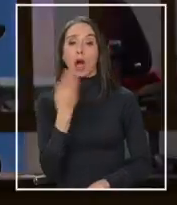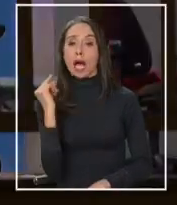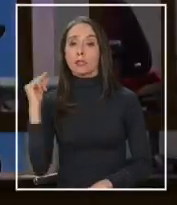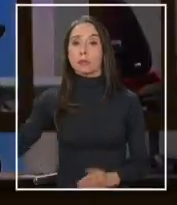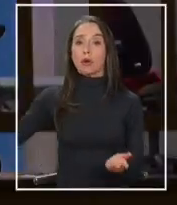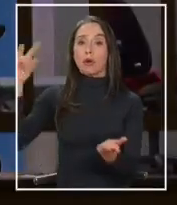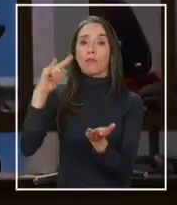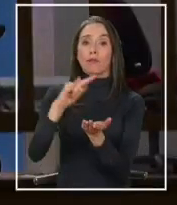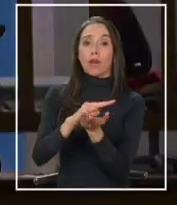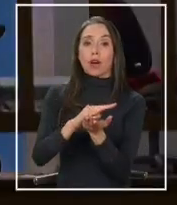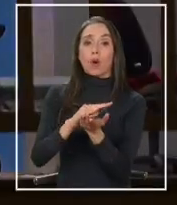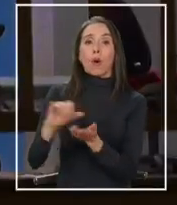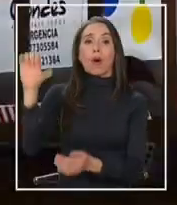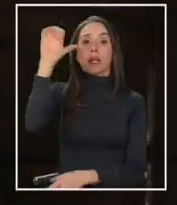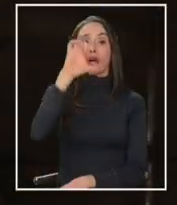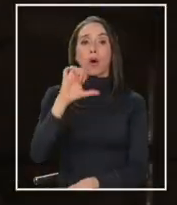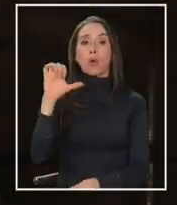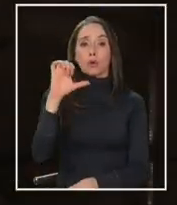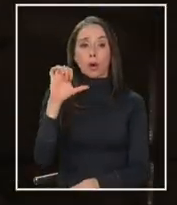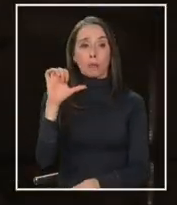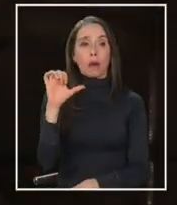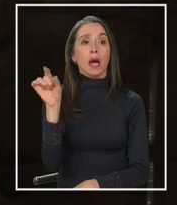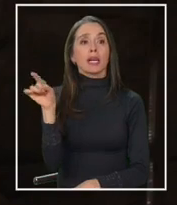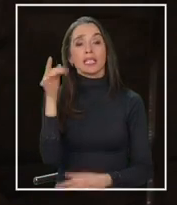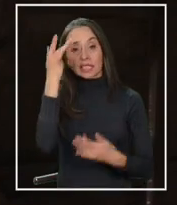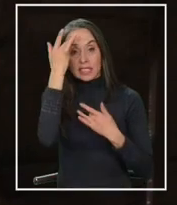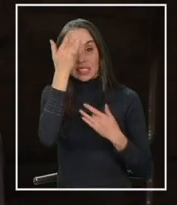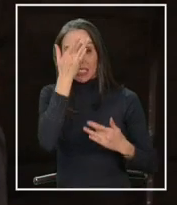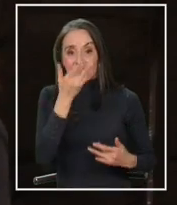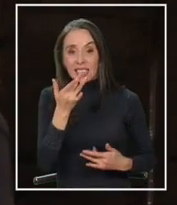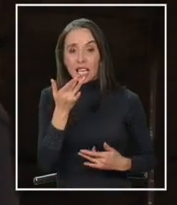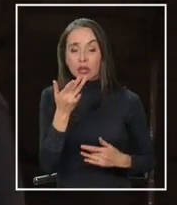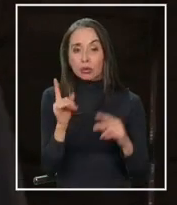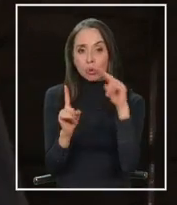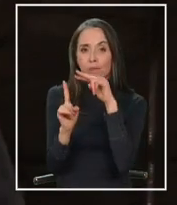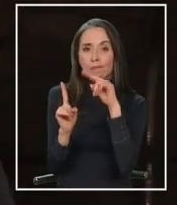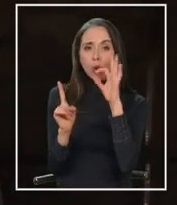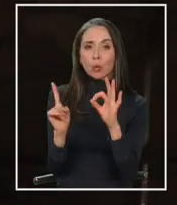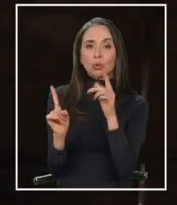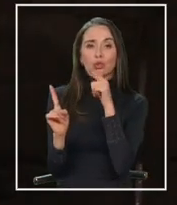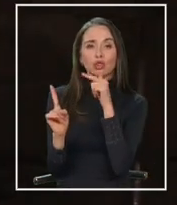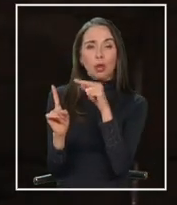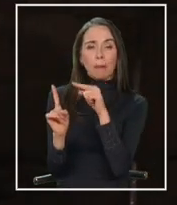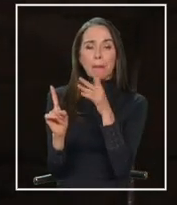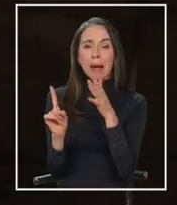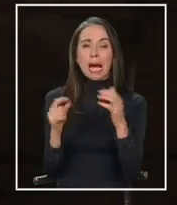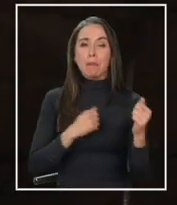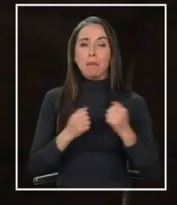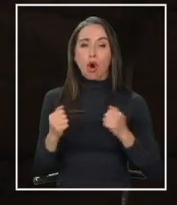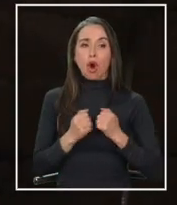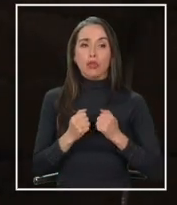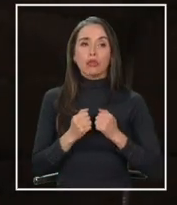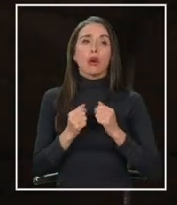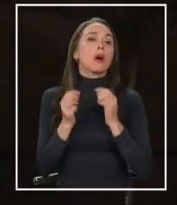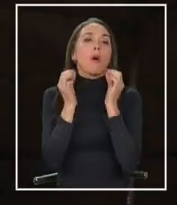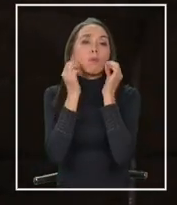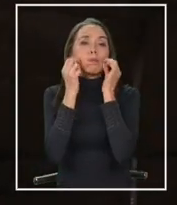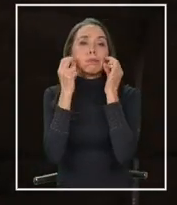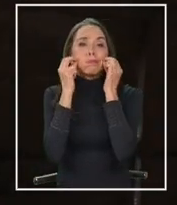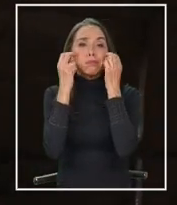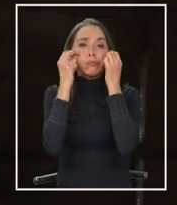recientemente de un viaje desde Europa. Se presentaba los signos de sospecha, las lesiones